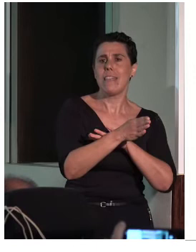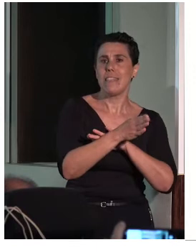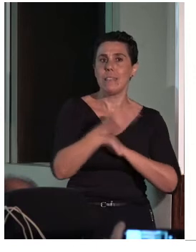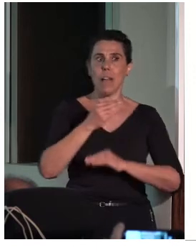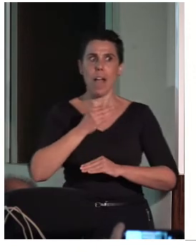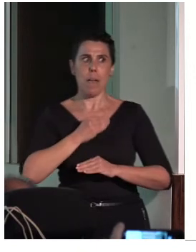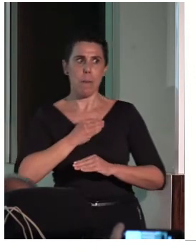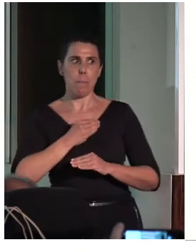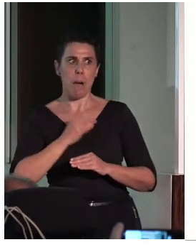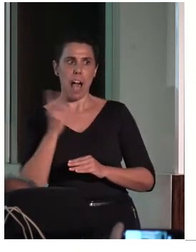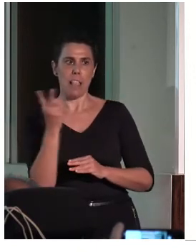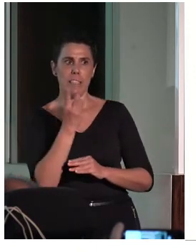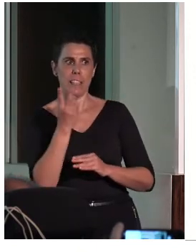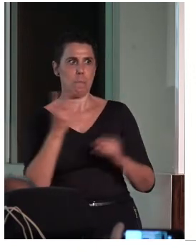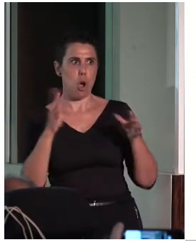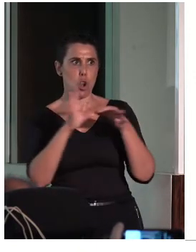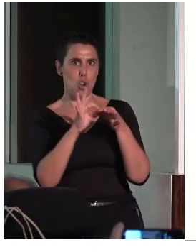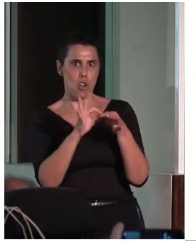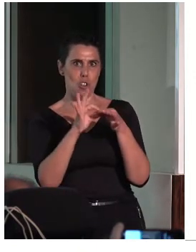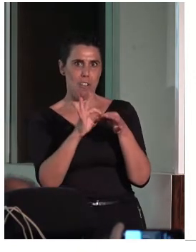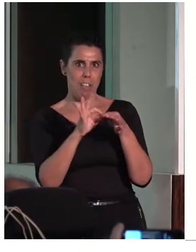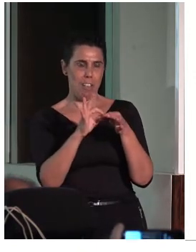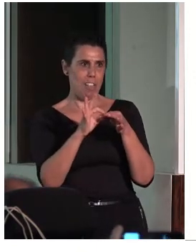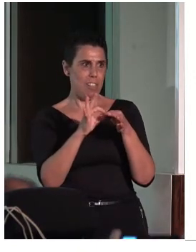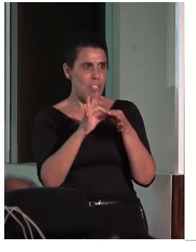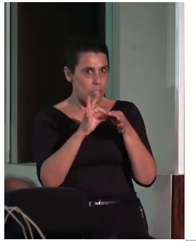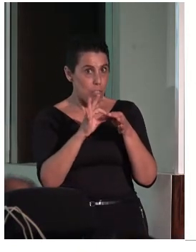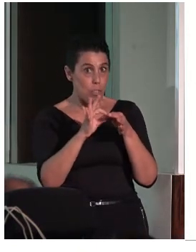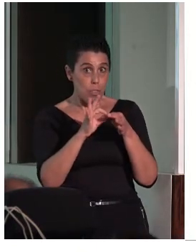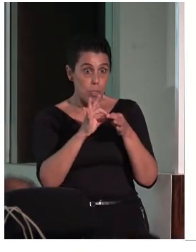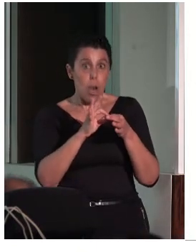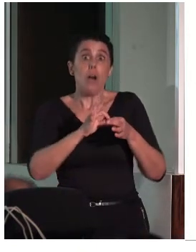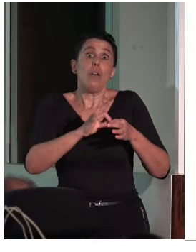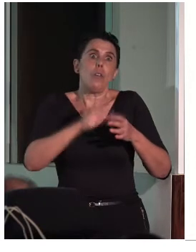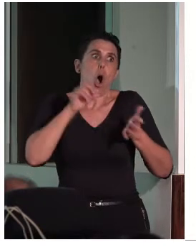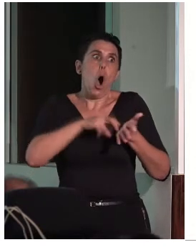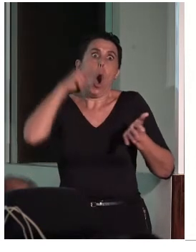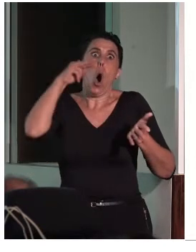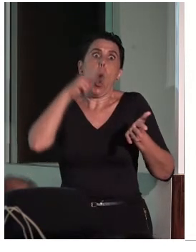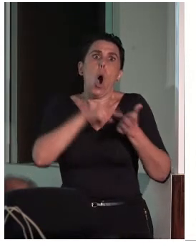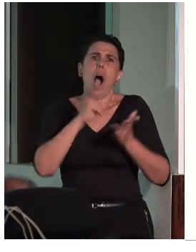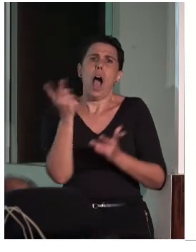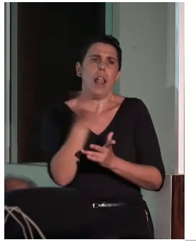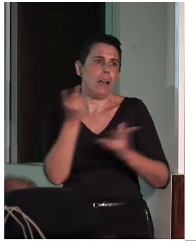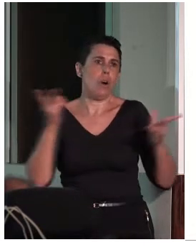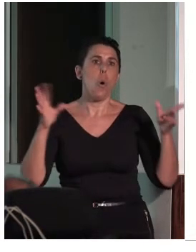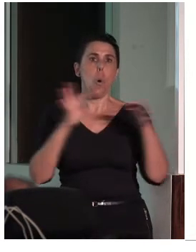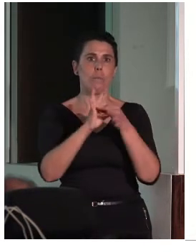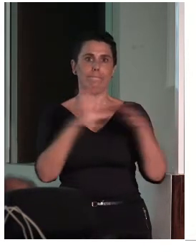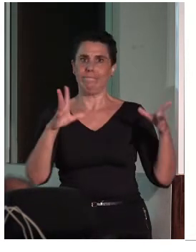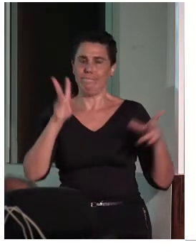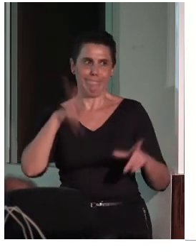alcancen una unidad y alcancen, logren